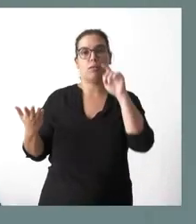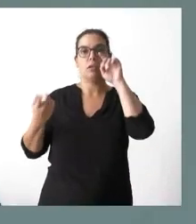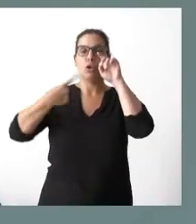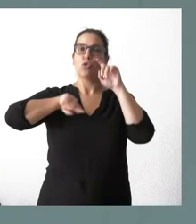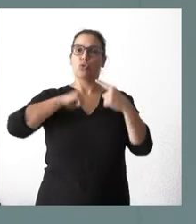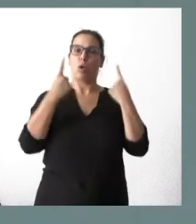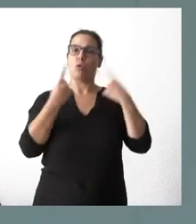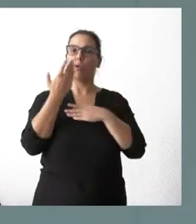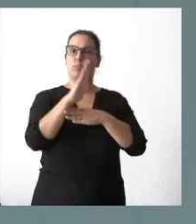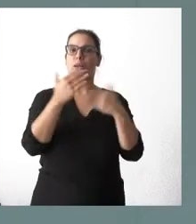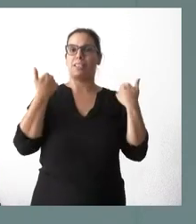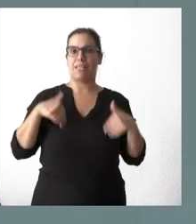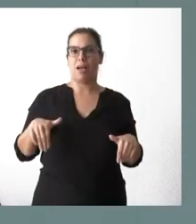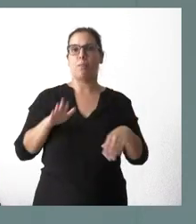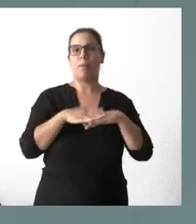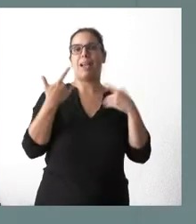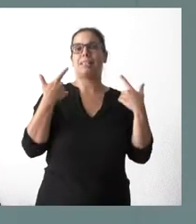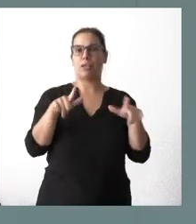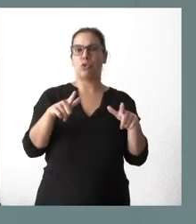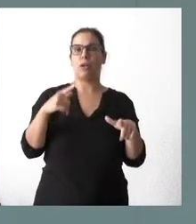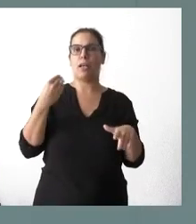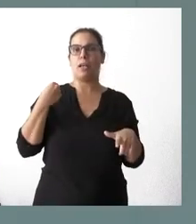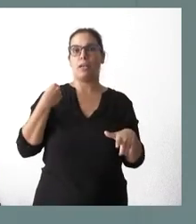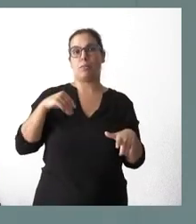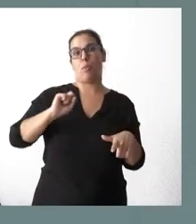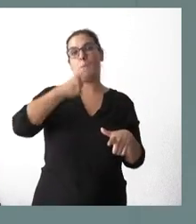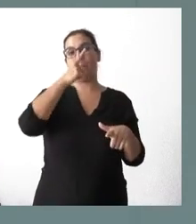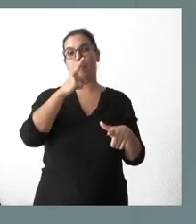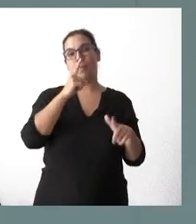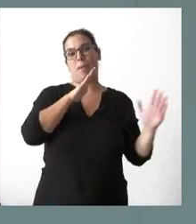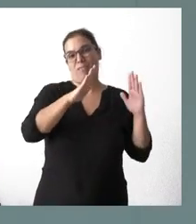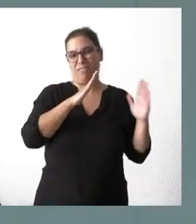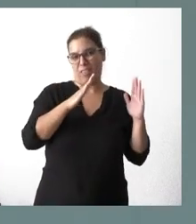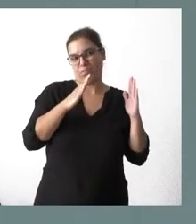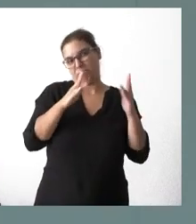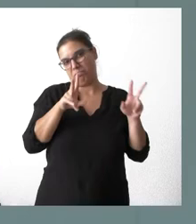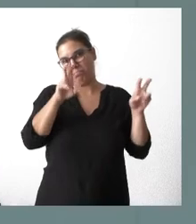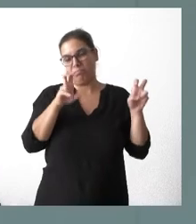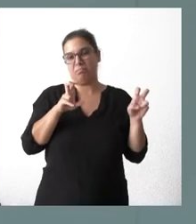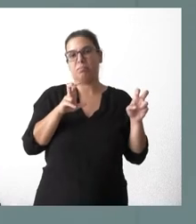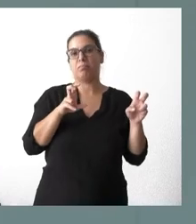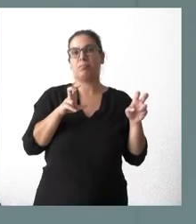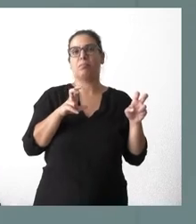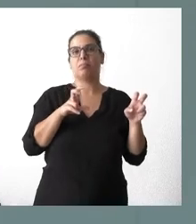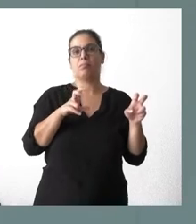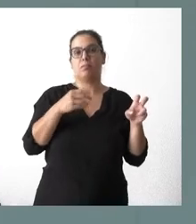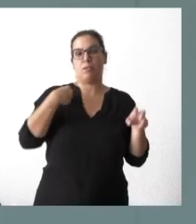planteado algunas ayudas en relación con los sectores de la primera ronda, por así llamarlo, ante lo que hemos venido